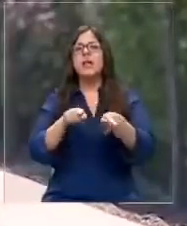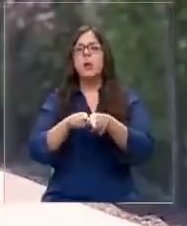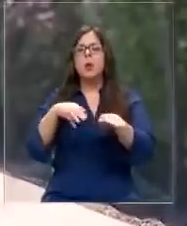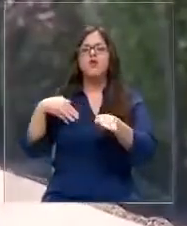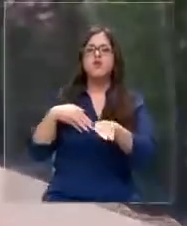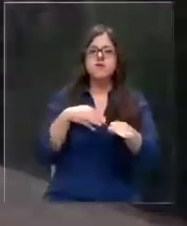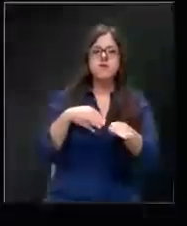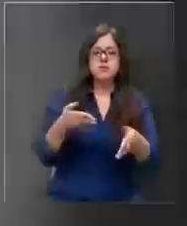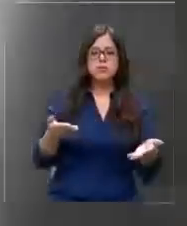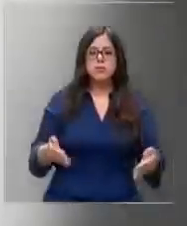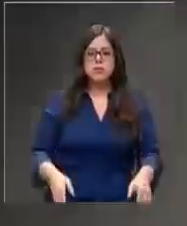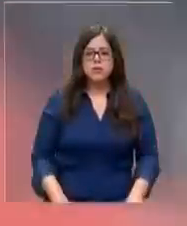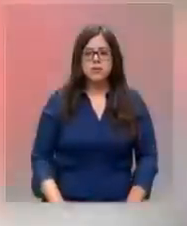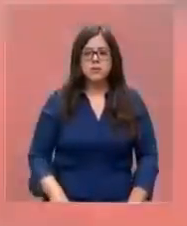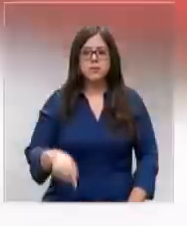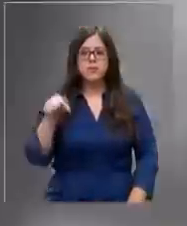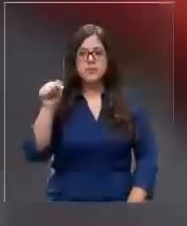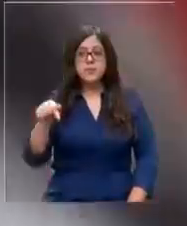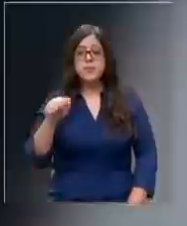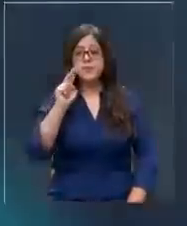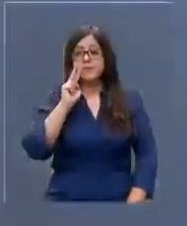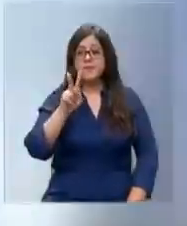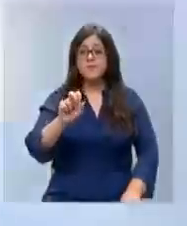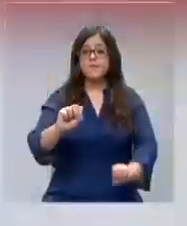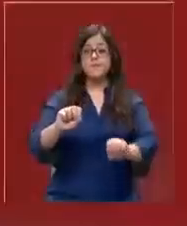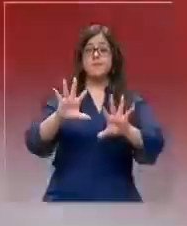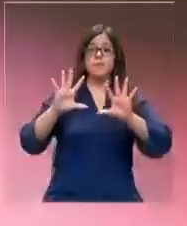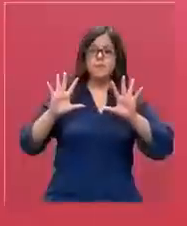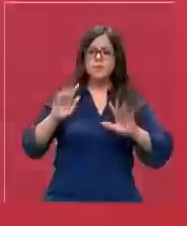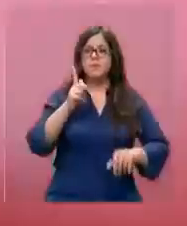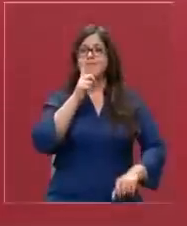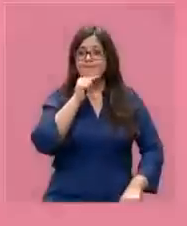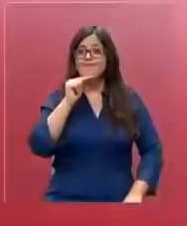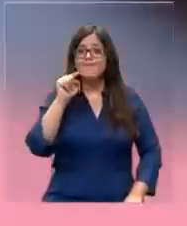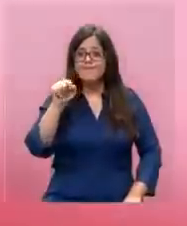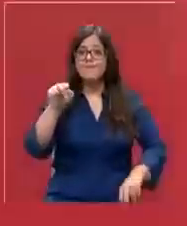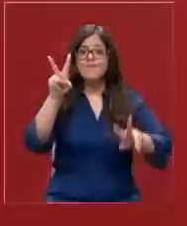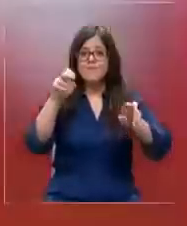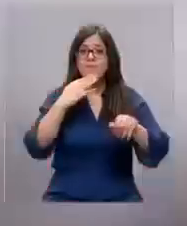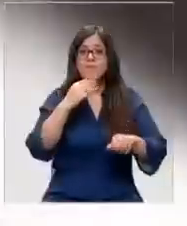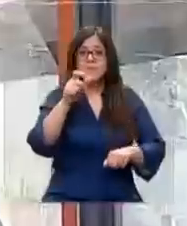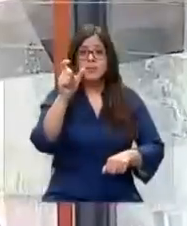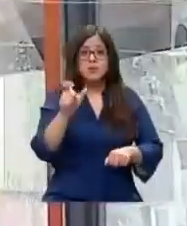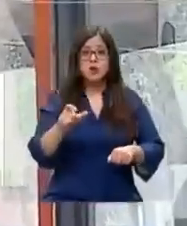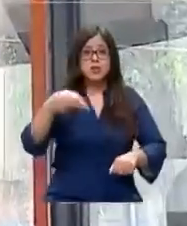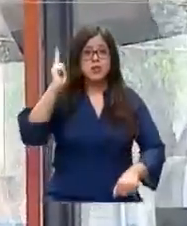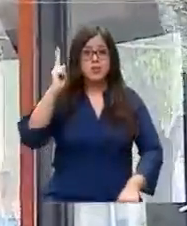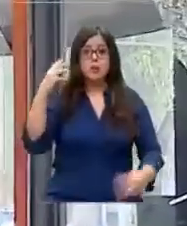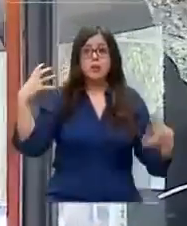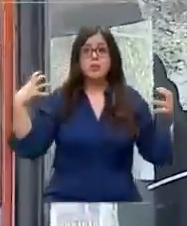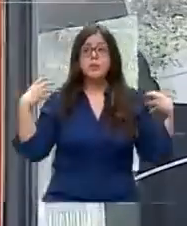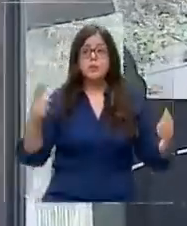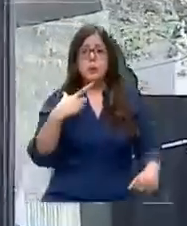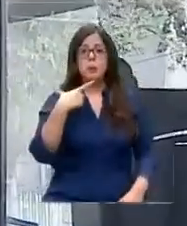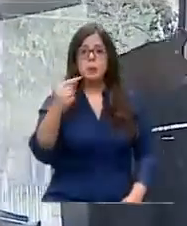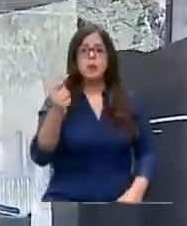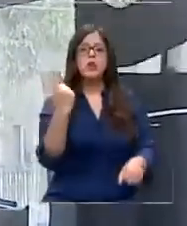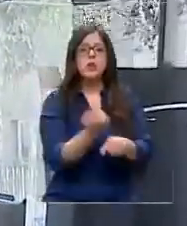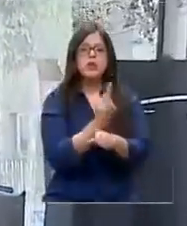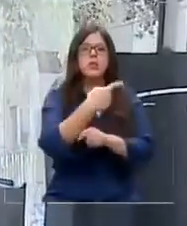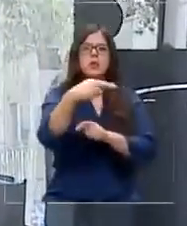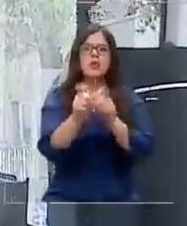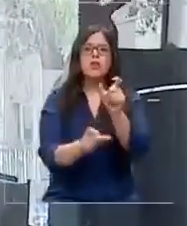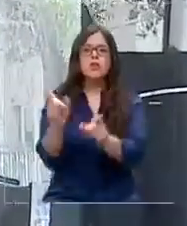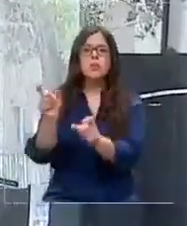no siguiera detrás. Todo terminó con esta impresionante y cuestionable maniobra y en la fuga del conductor del bus. Conversamos con varios